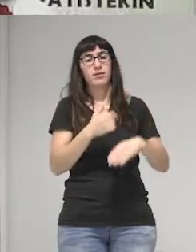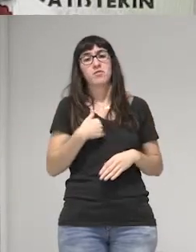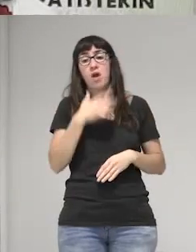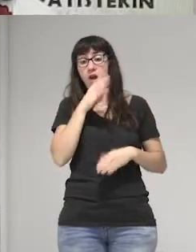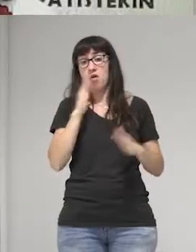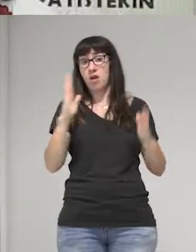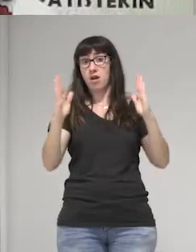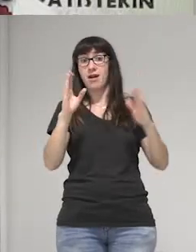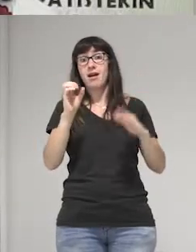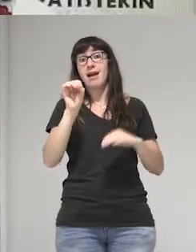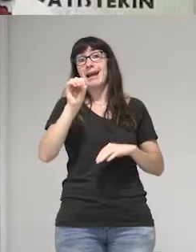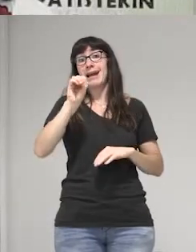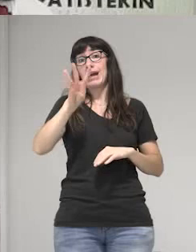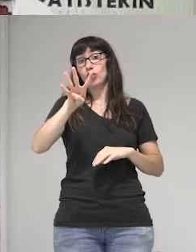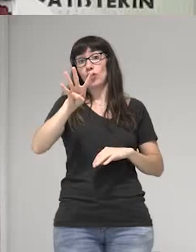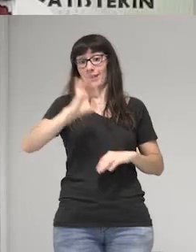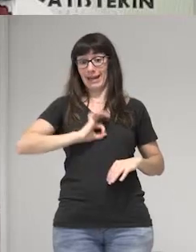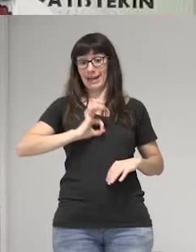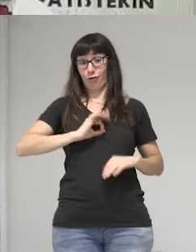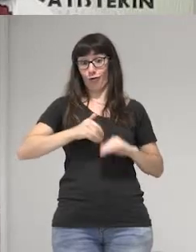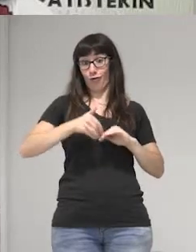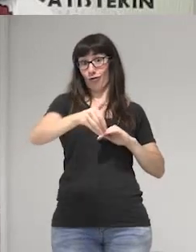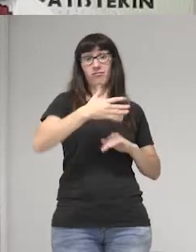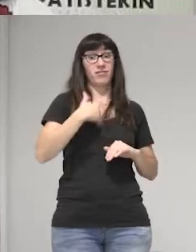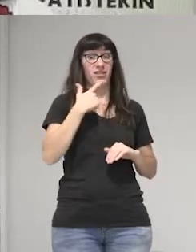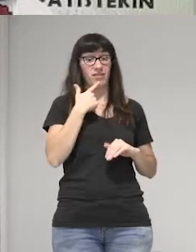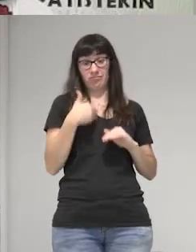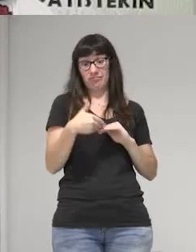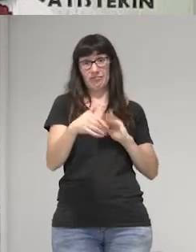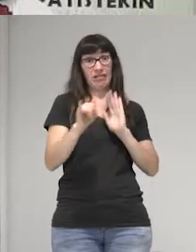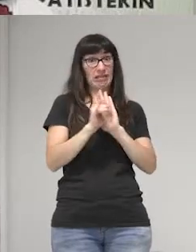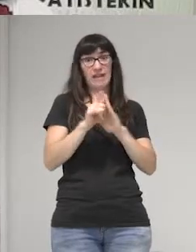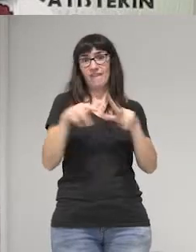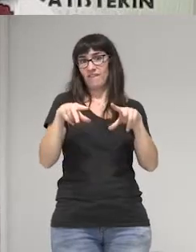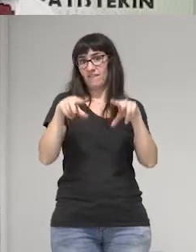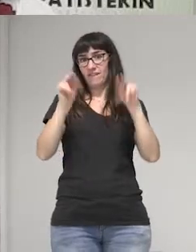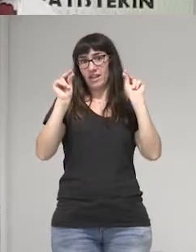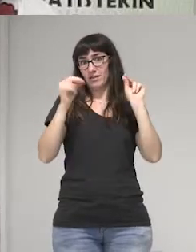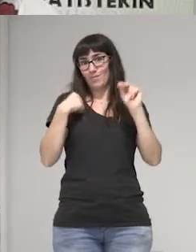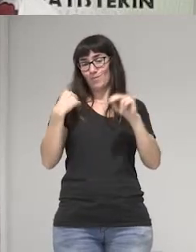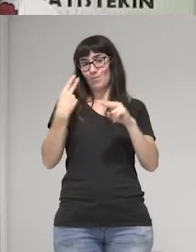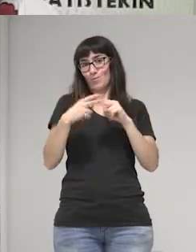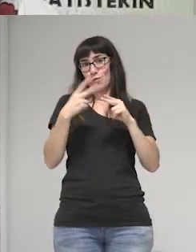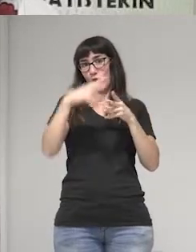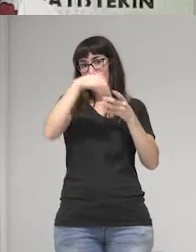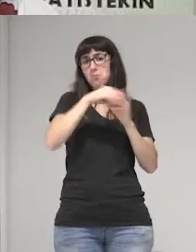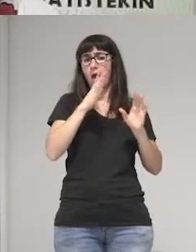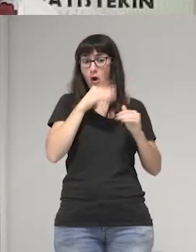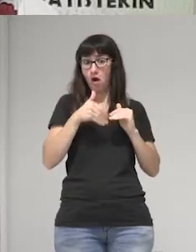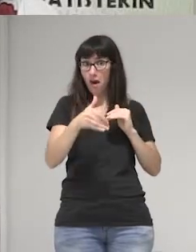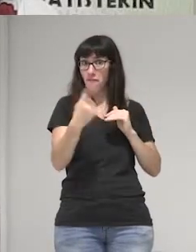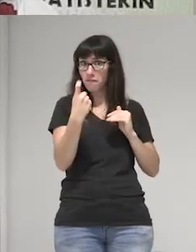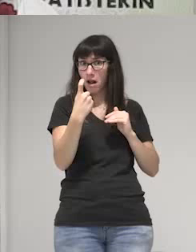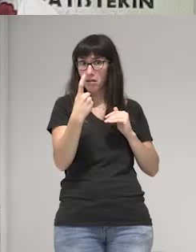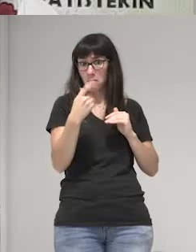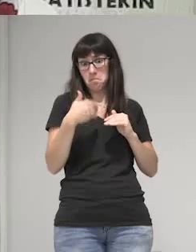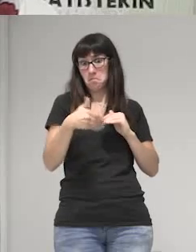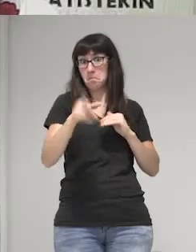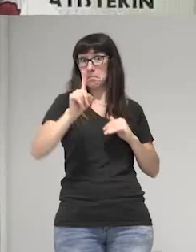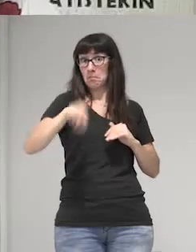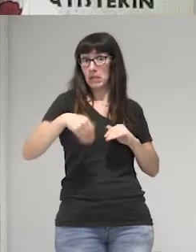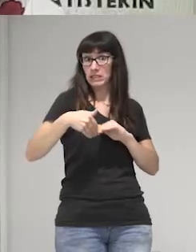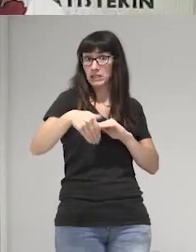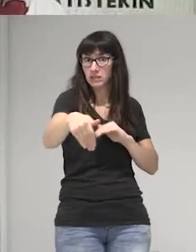el 14 de enero del próximo año o me queda poquito tiempo y todavía en el tiempo que me queda en el próximo mes